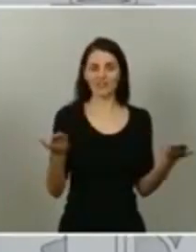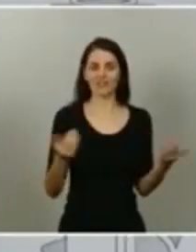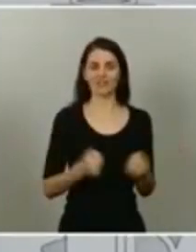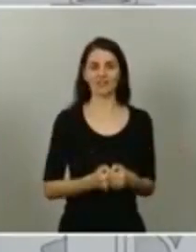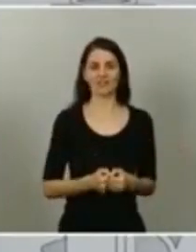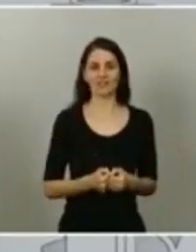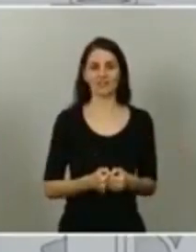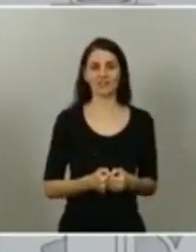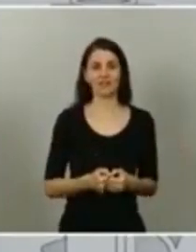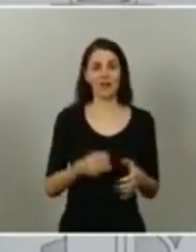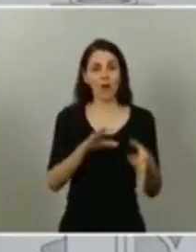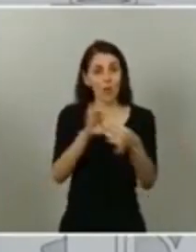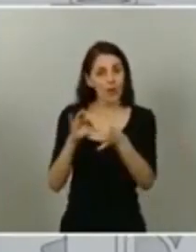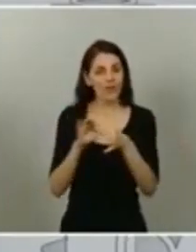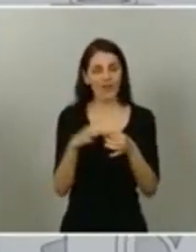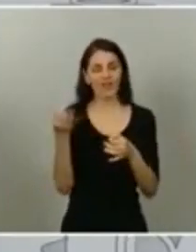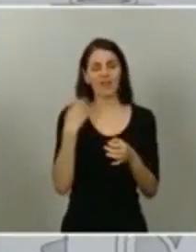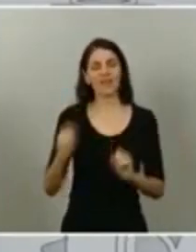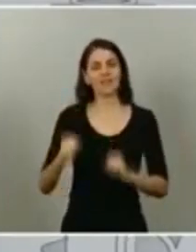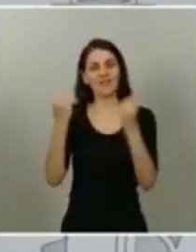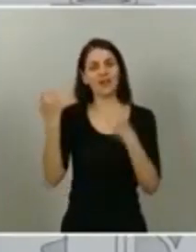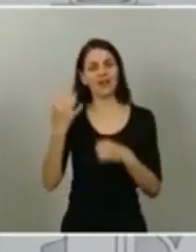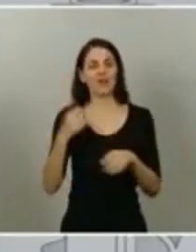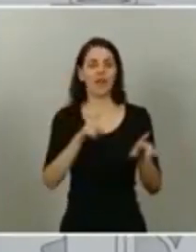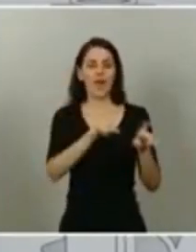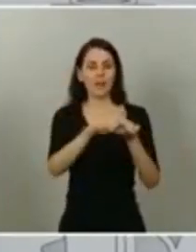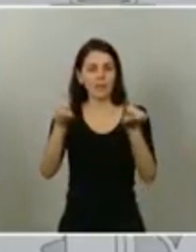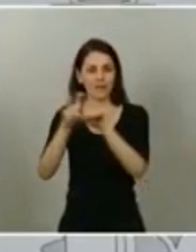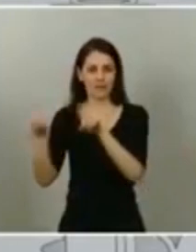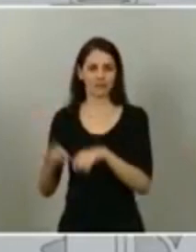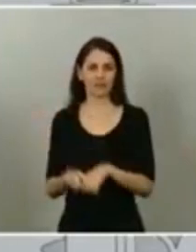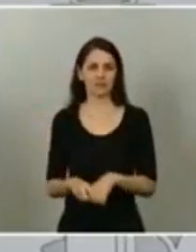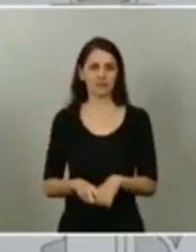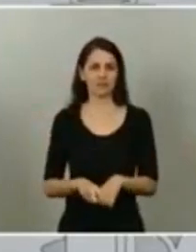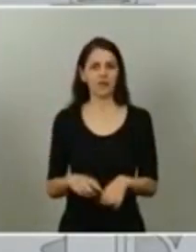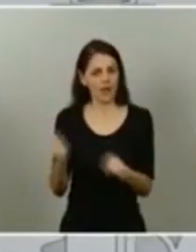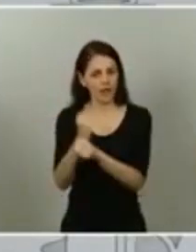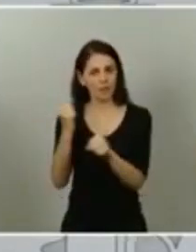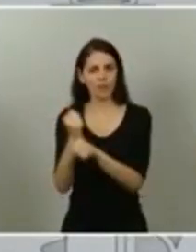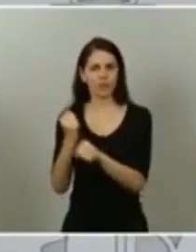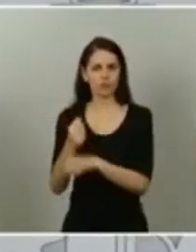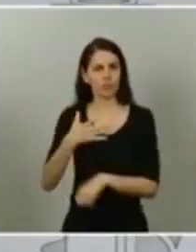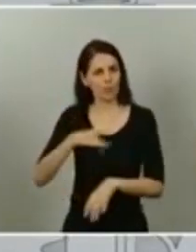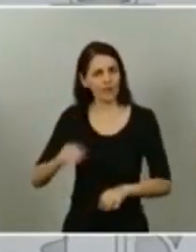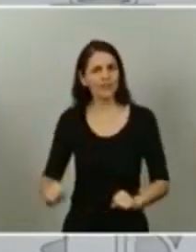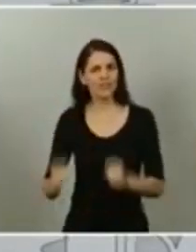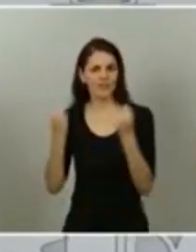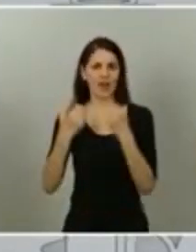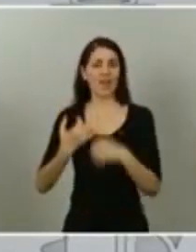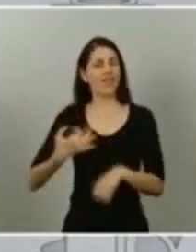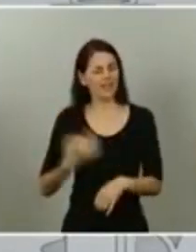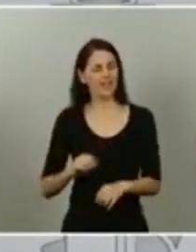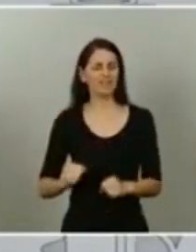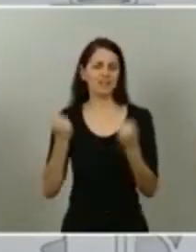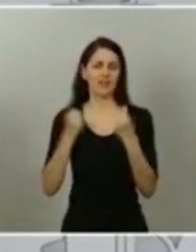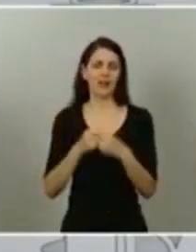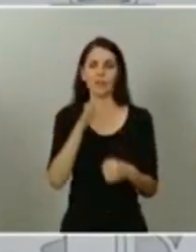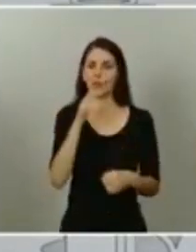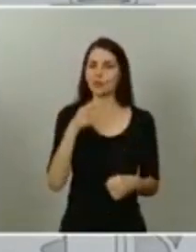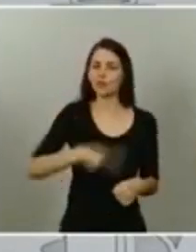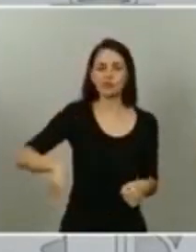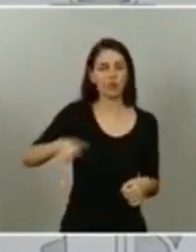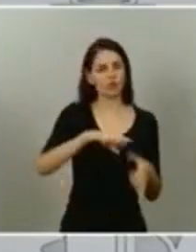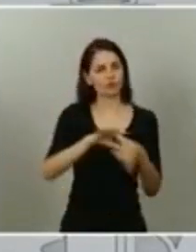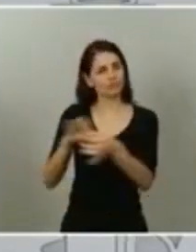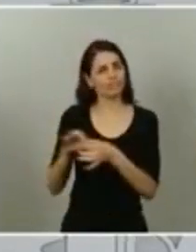empresas, puede y debe salvar empleos. También por eso nos necesitamos todas y todos. Si tuvimos el